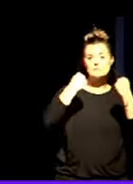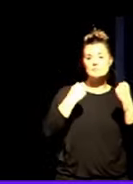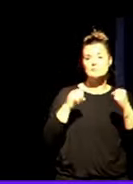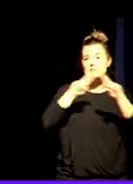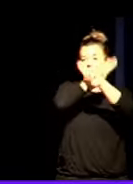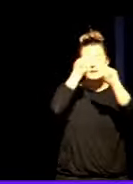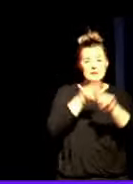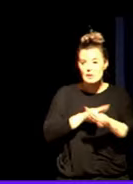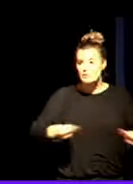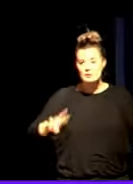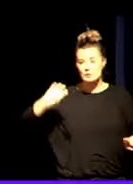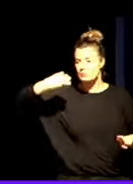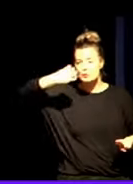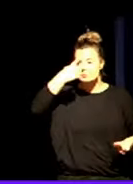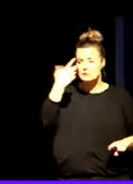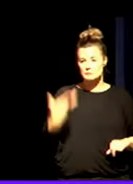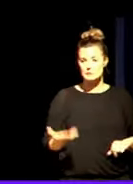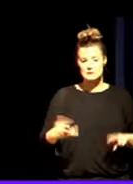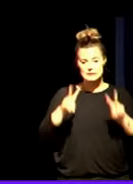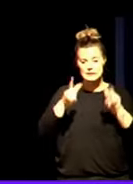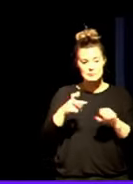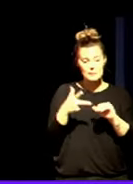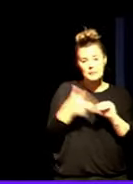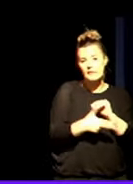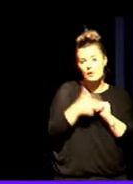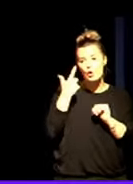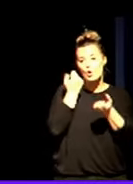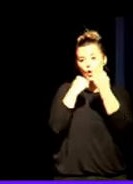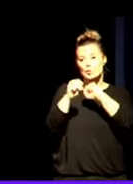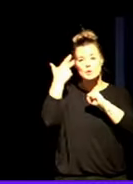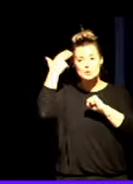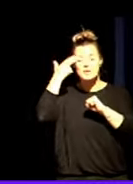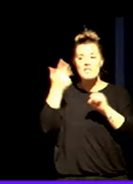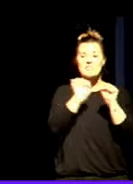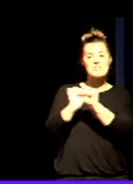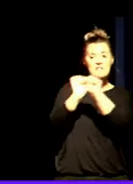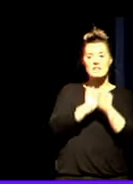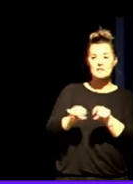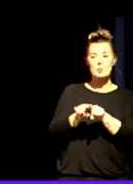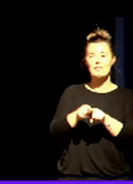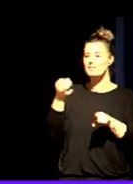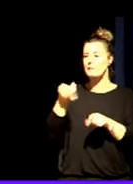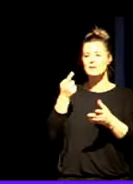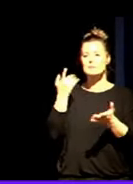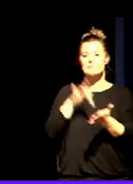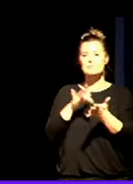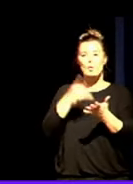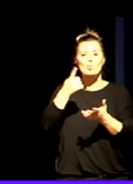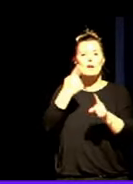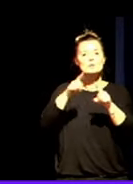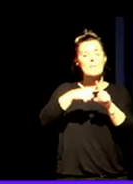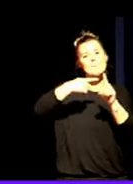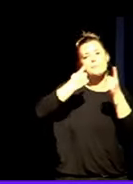más acreditados en prevención de la conducta de suicida defienden que la prevención del suicidio como decíamos tiene que ser una prevención multinivel